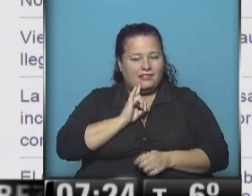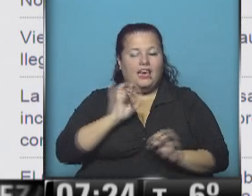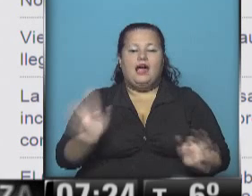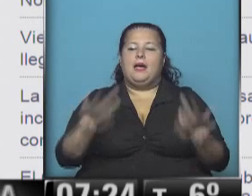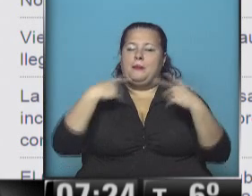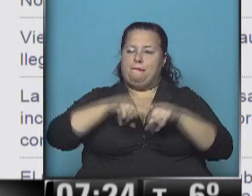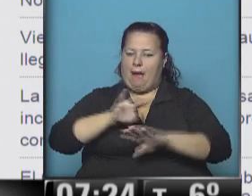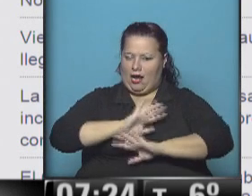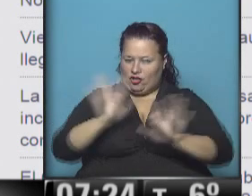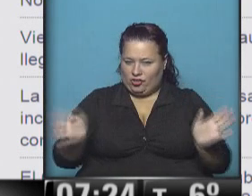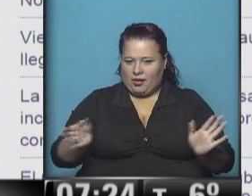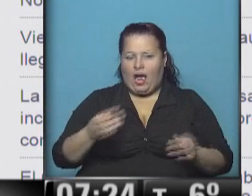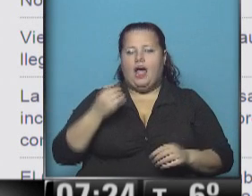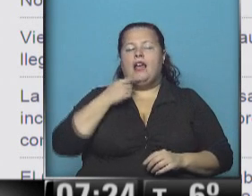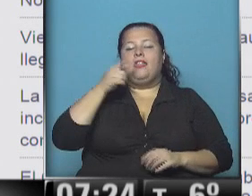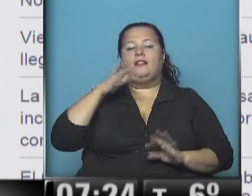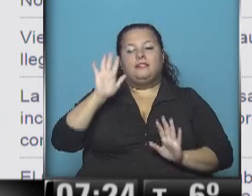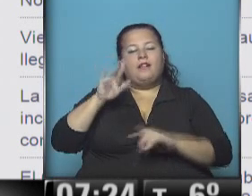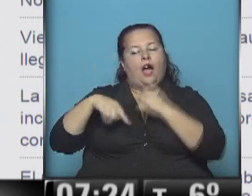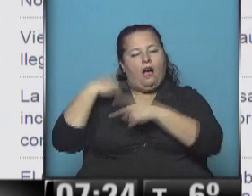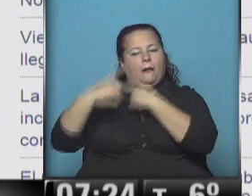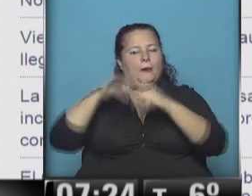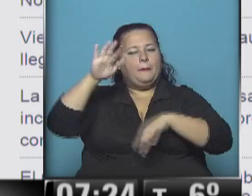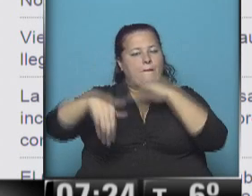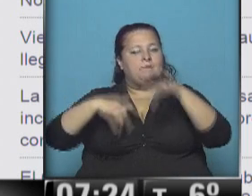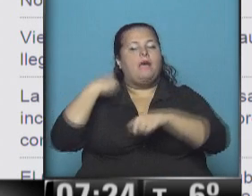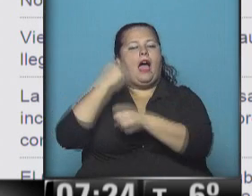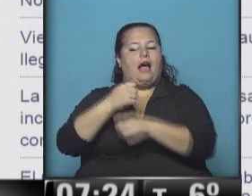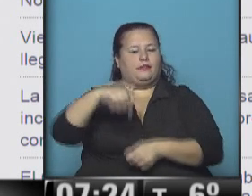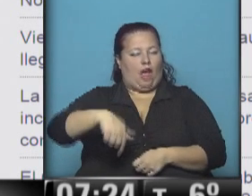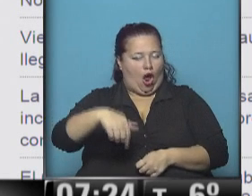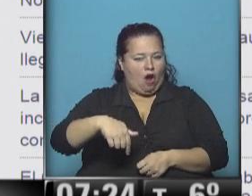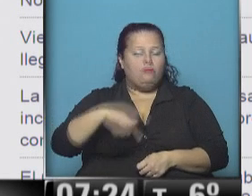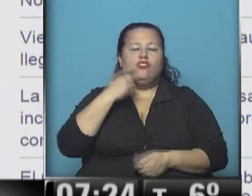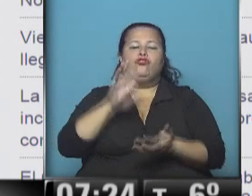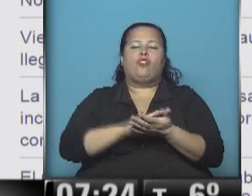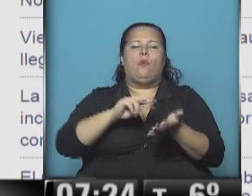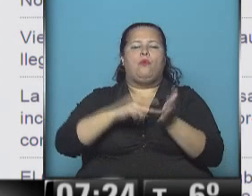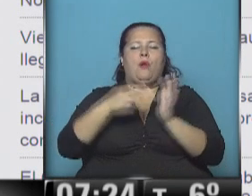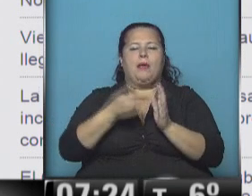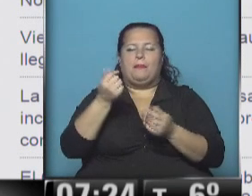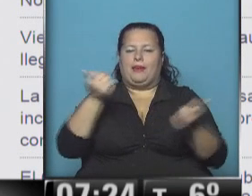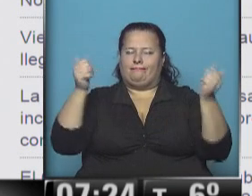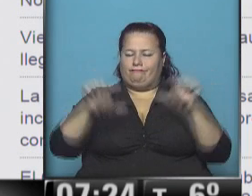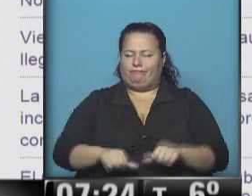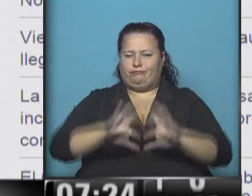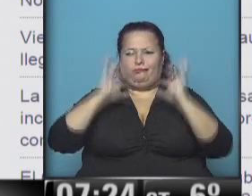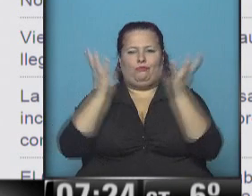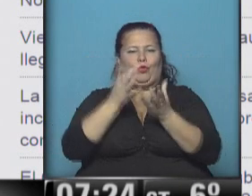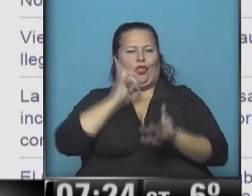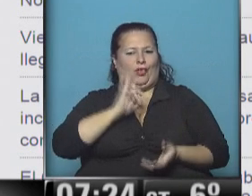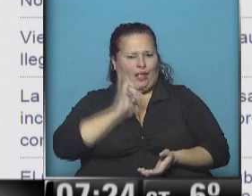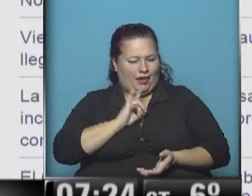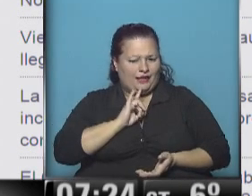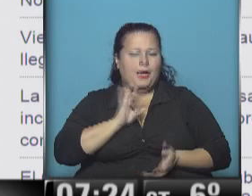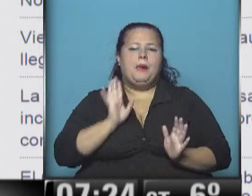levantó de esta manera la medida nacional que venía a estar convocada para la jornada de hoy en respuesta a la crisis por la caída en el precio internacional de la leche.